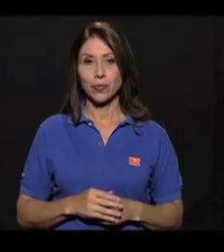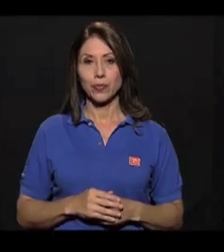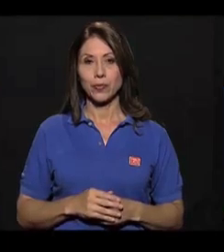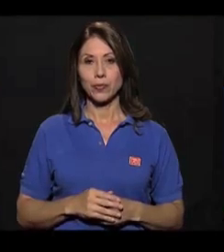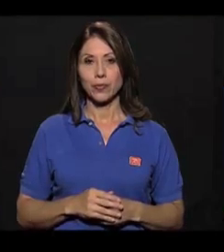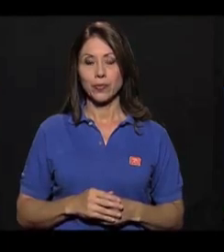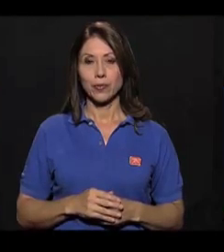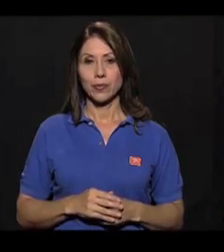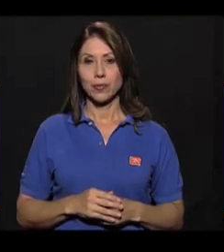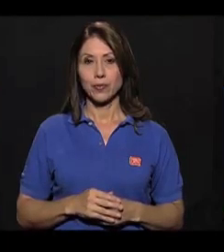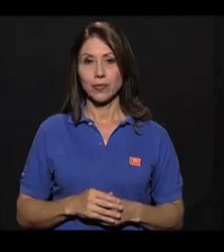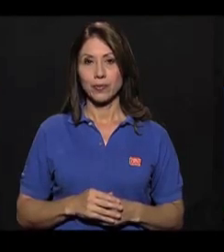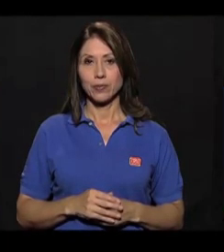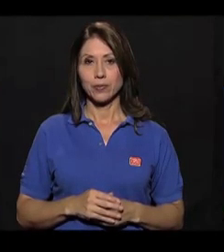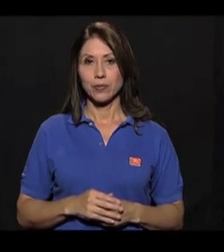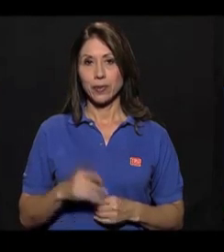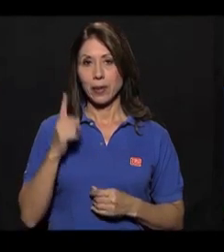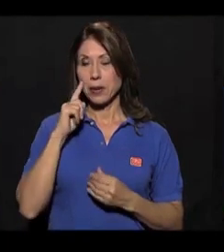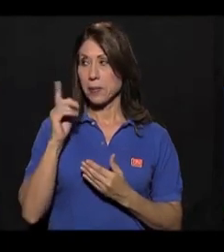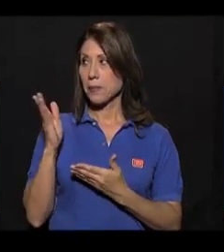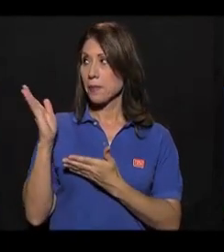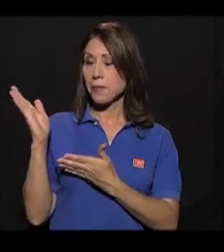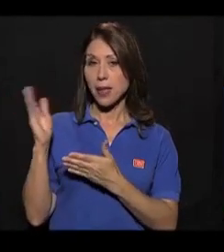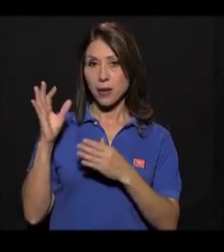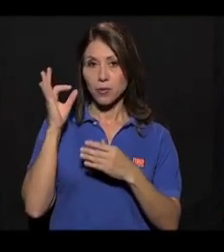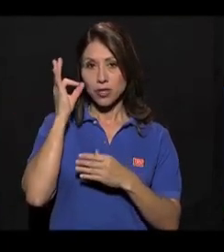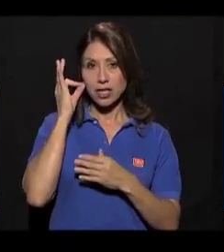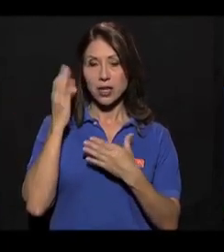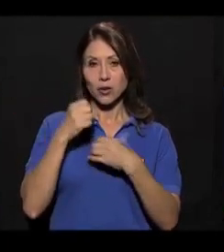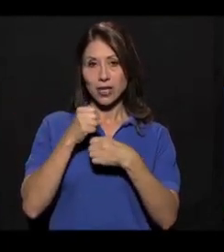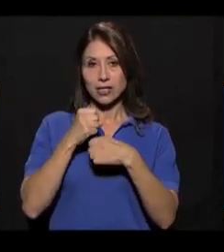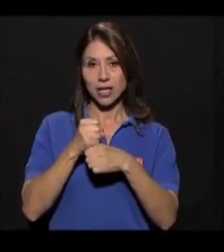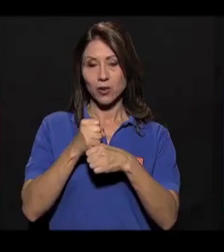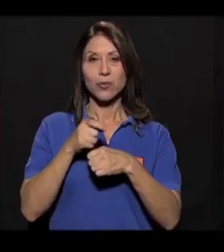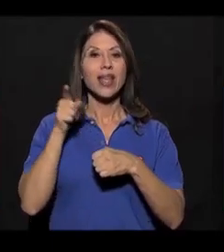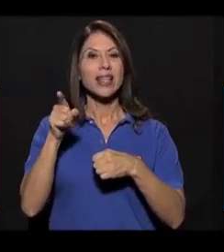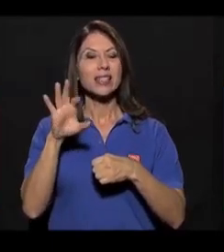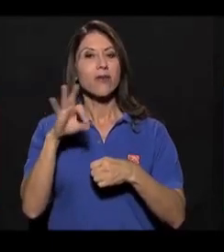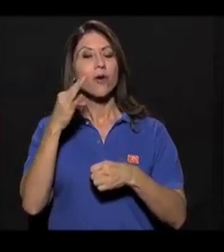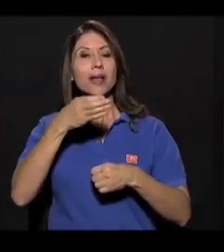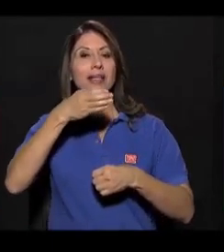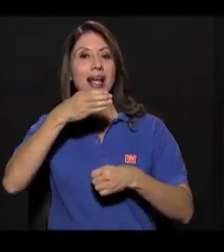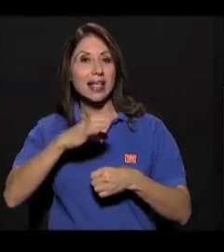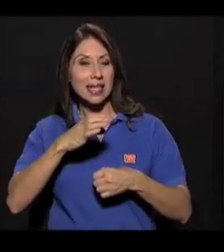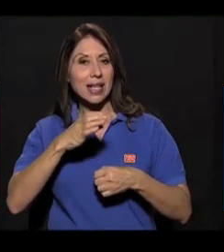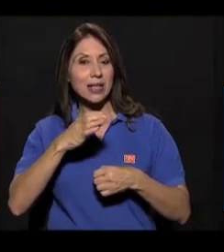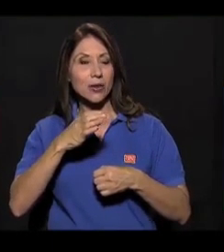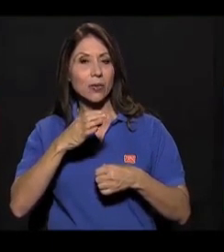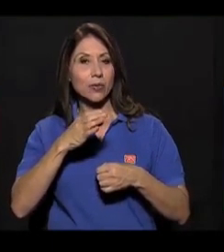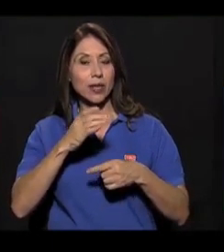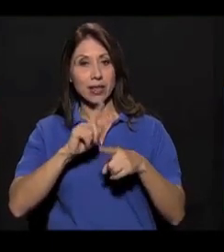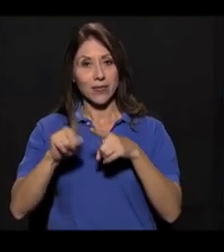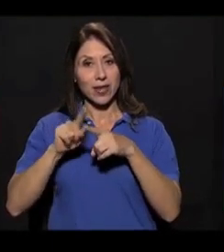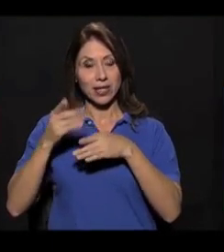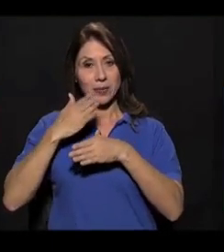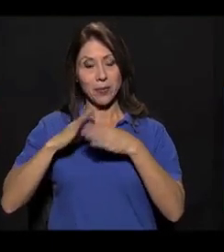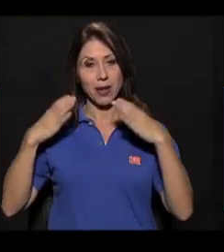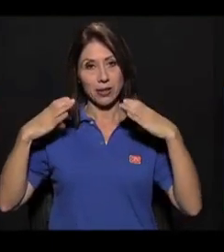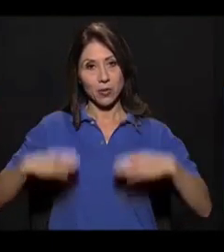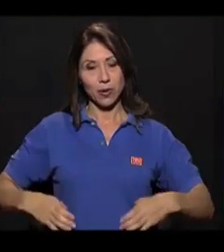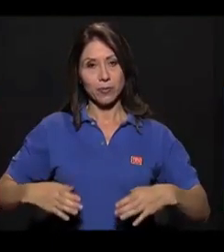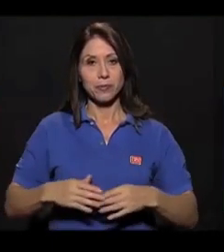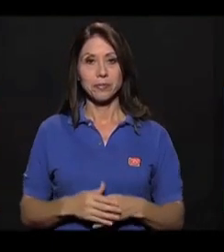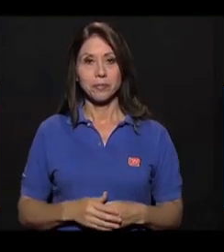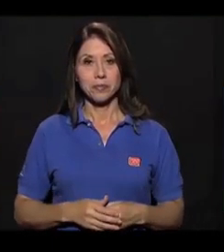brazos. ¿Ok? De manera que estamos calentando los isquiotibiales y las